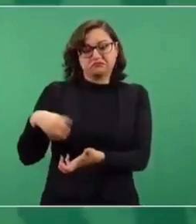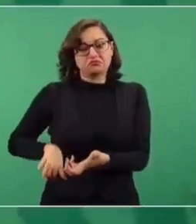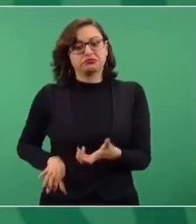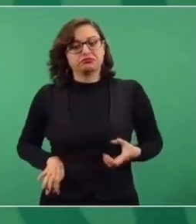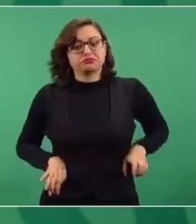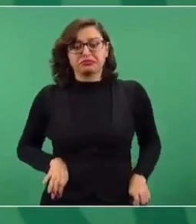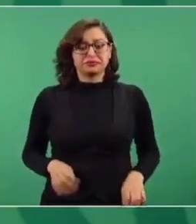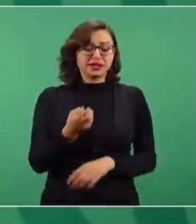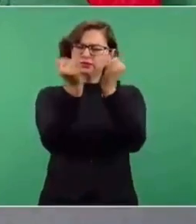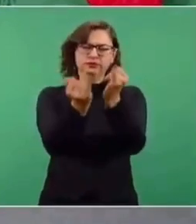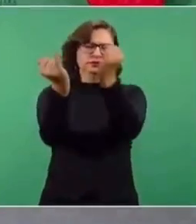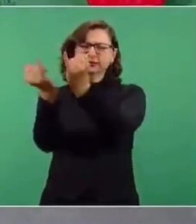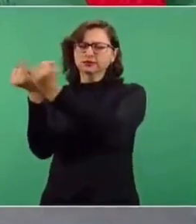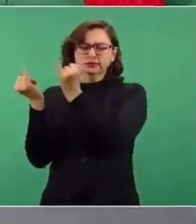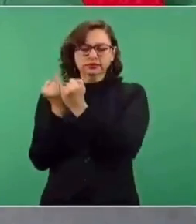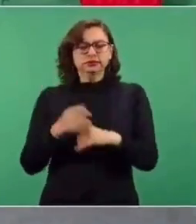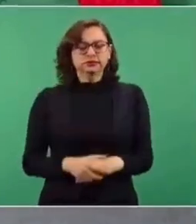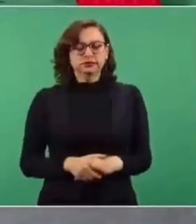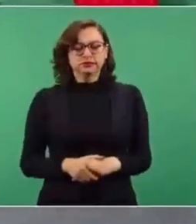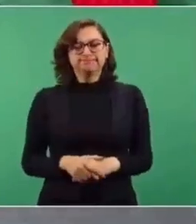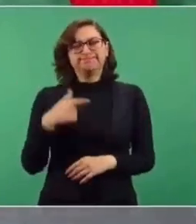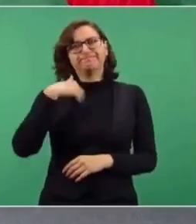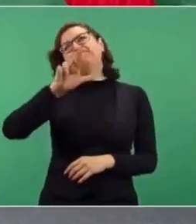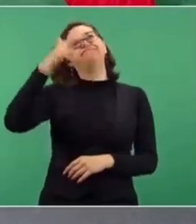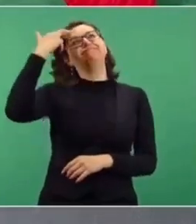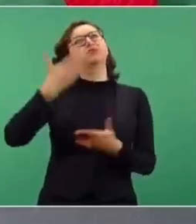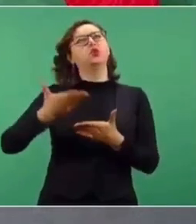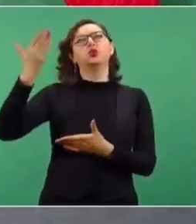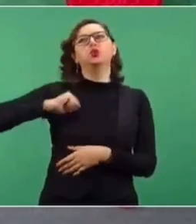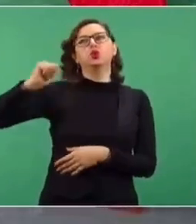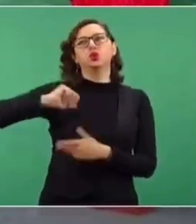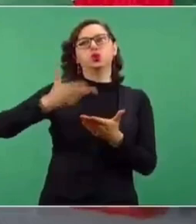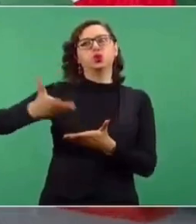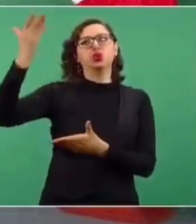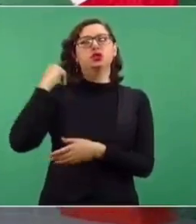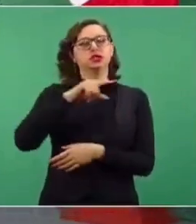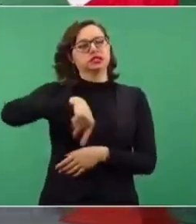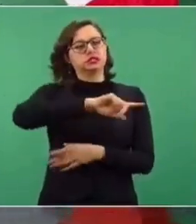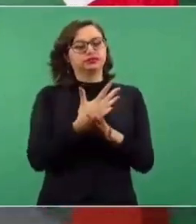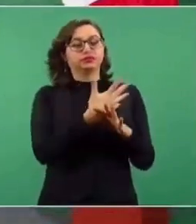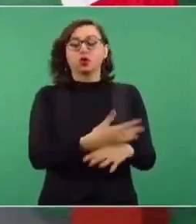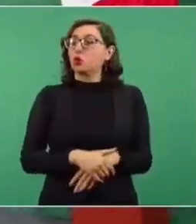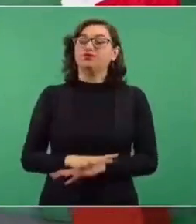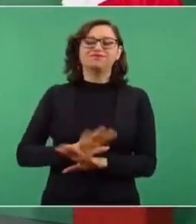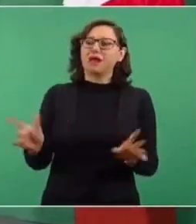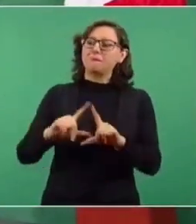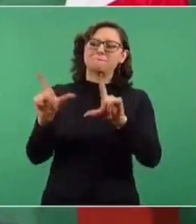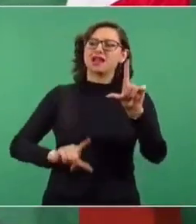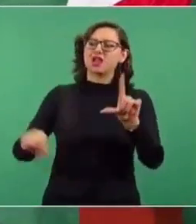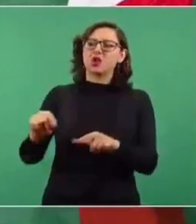Así de sencillo. Yo recuerdo que en ese entonces hablaban de que nos íbamos a quedar sin luz.